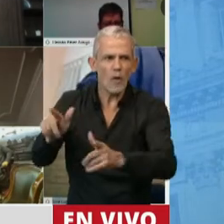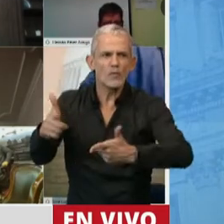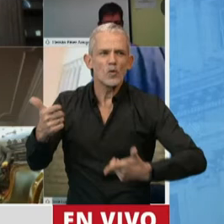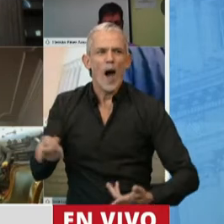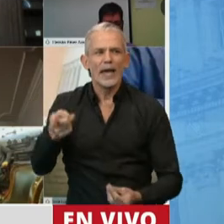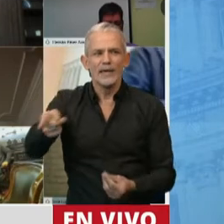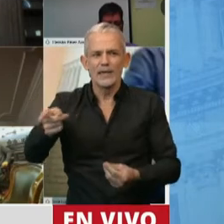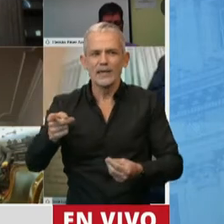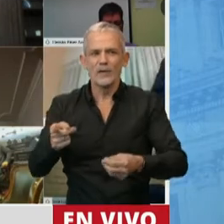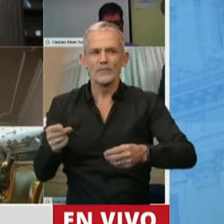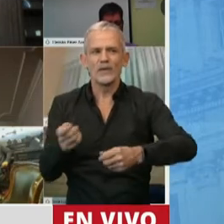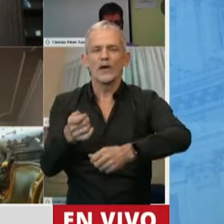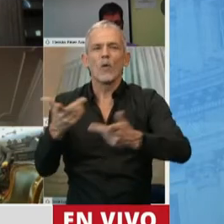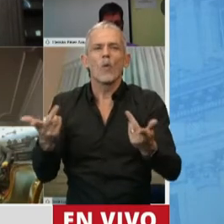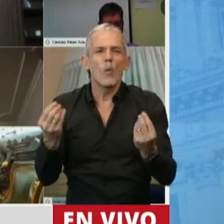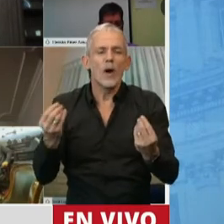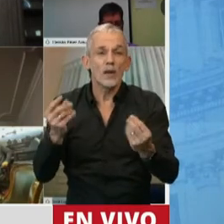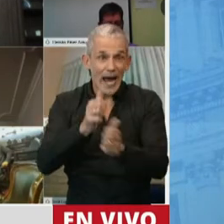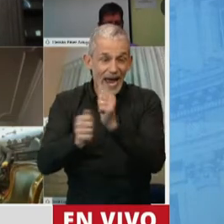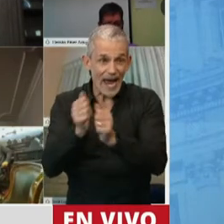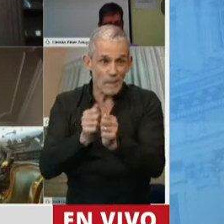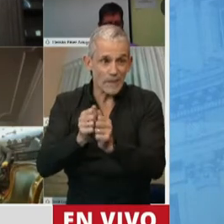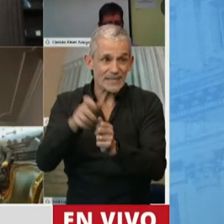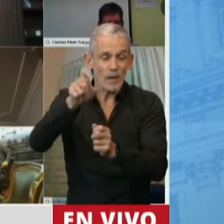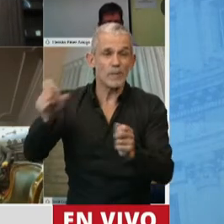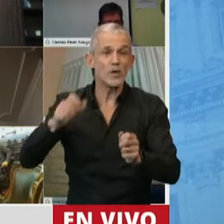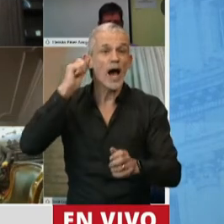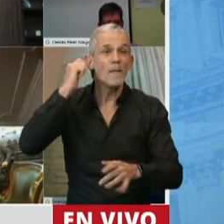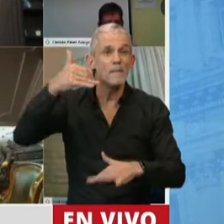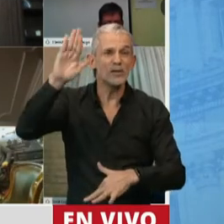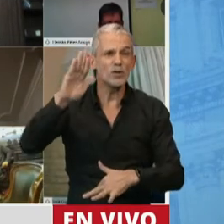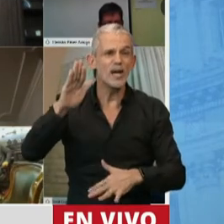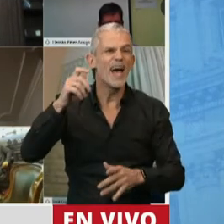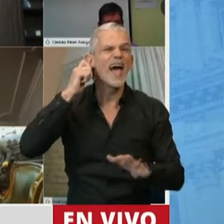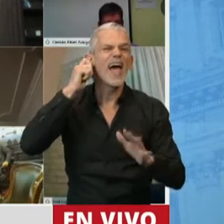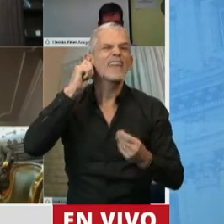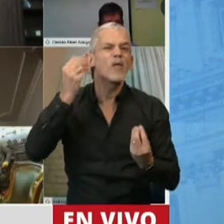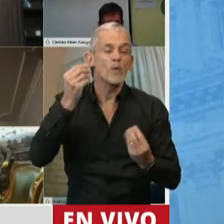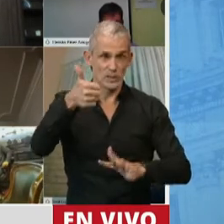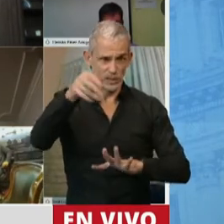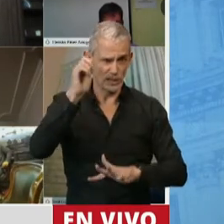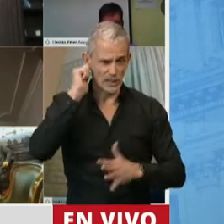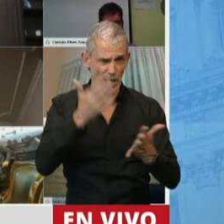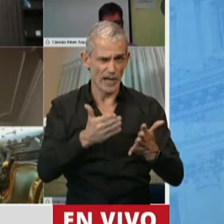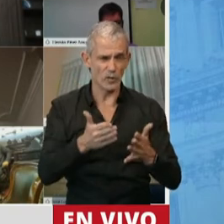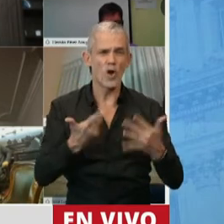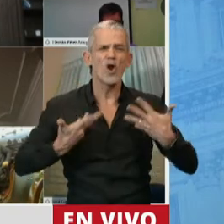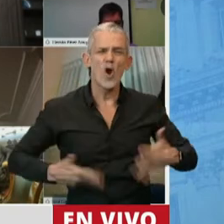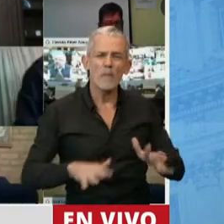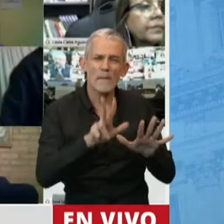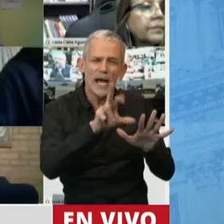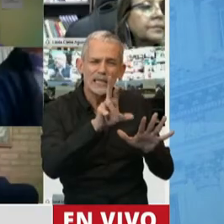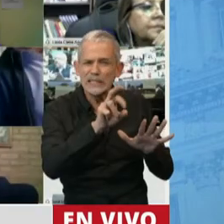biotecnológica. Son empresas donde los empresarios mayores de edad tienen 60 años. Y normalmente tienen 30 y pico,